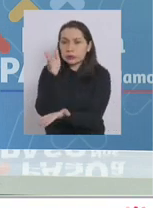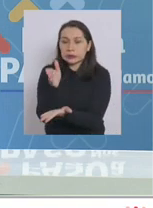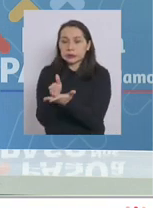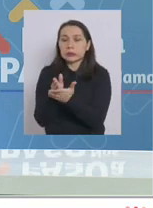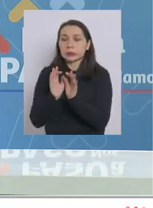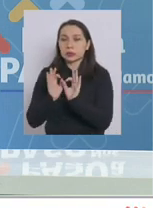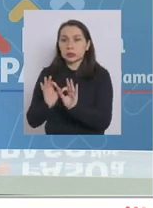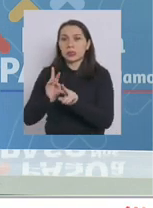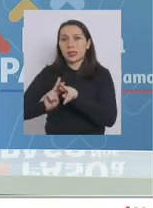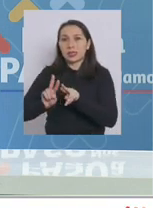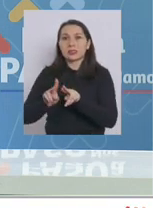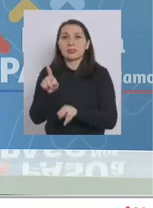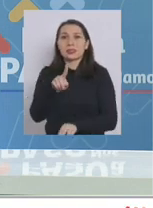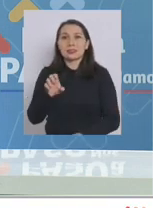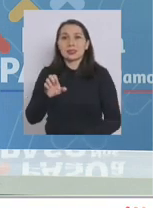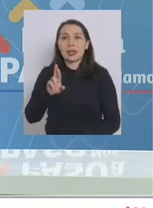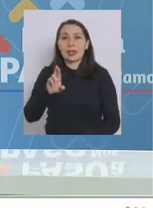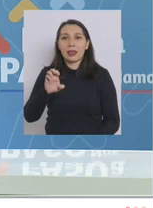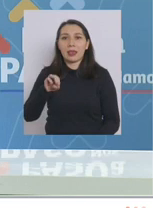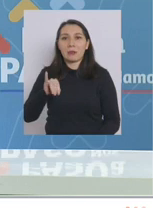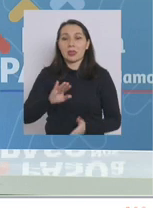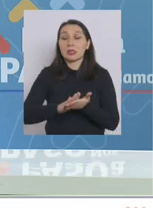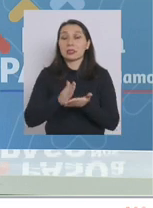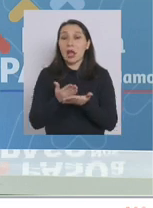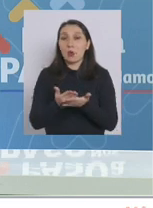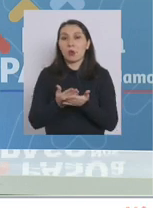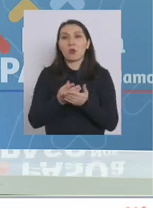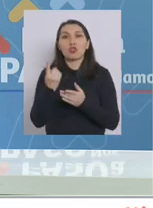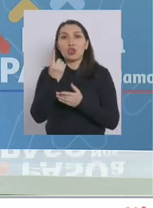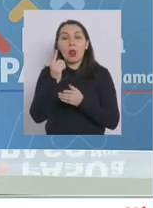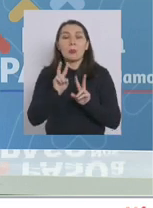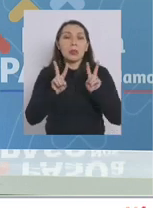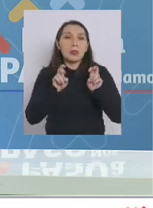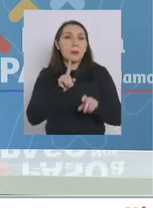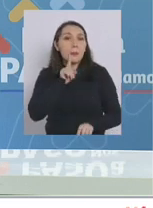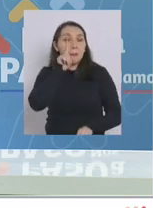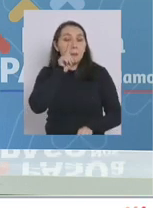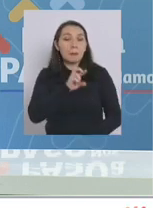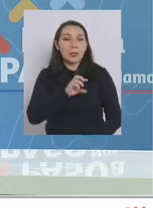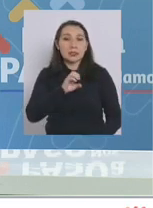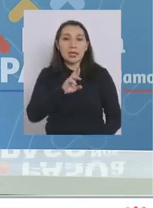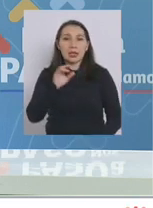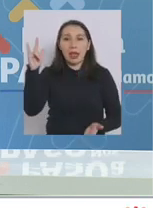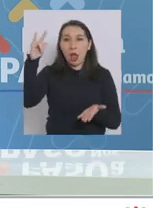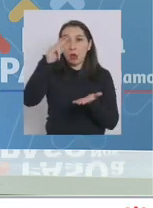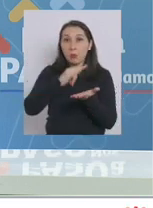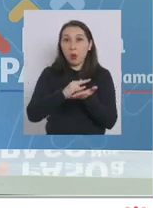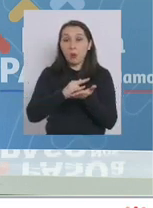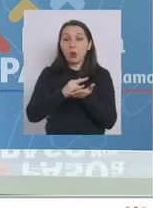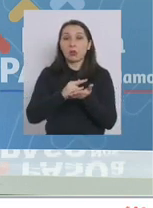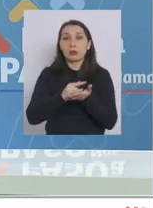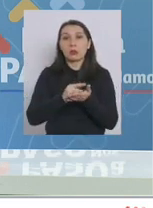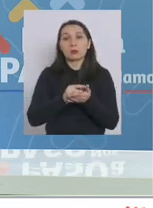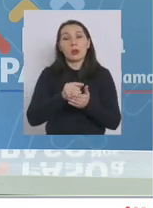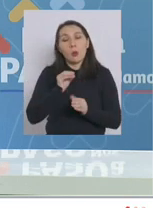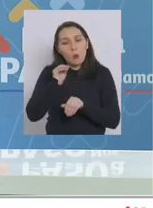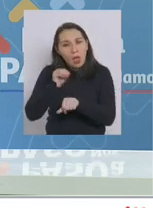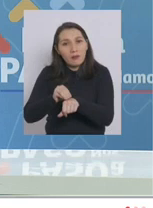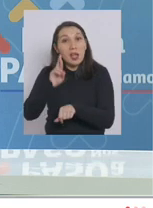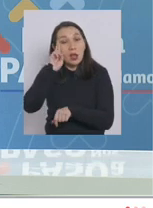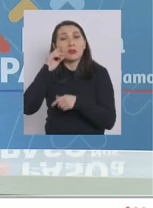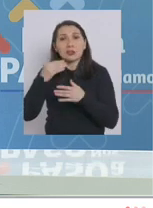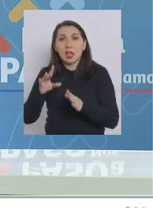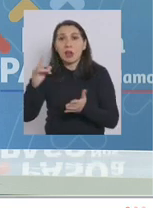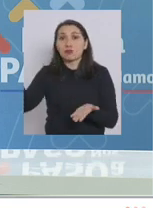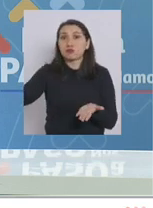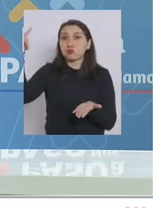realizan los Ceremis de salud, más allá de la PCR que se toma en el aeropuerto cuando ellos inician. Quiero recordar que ella